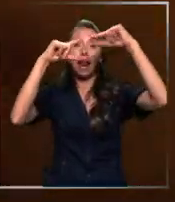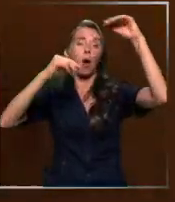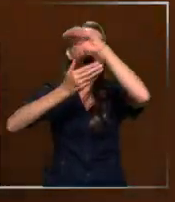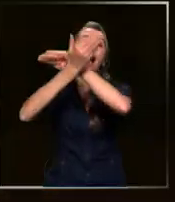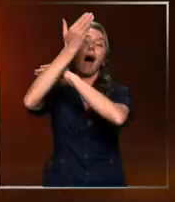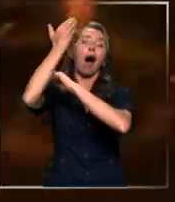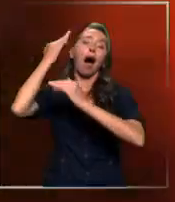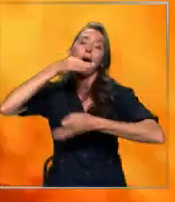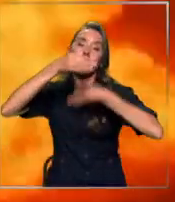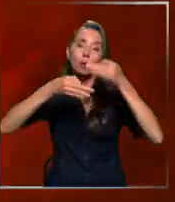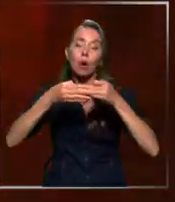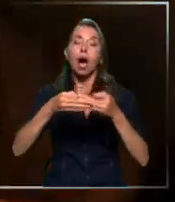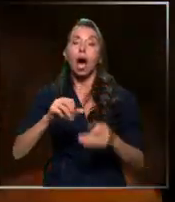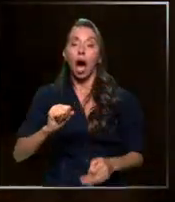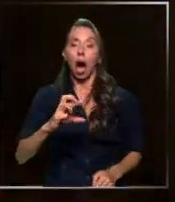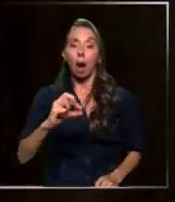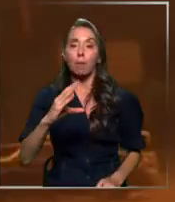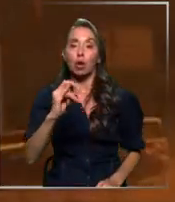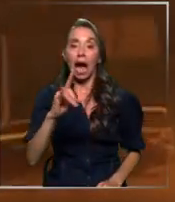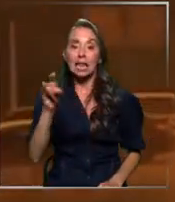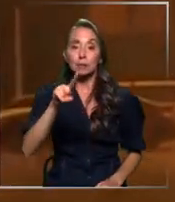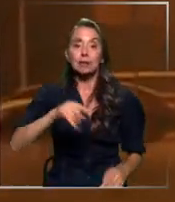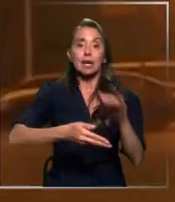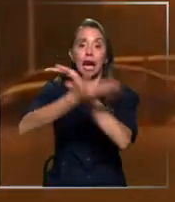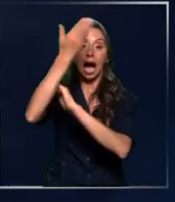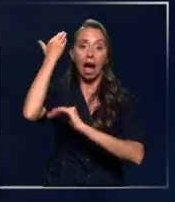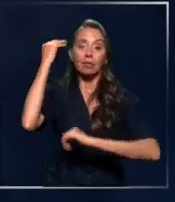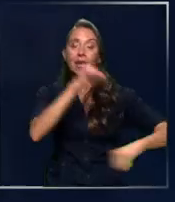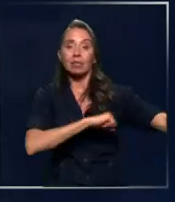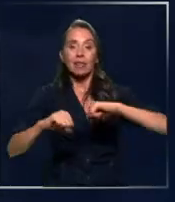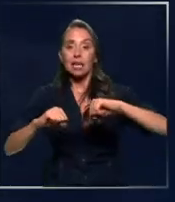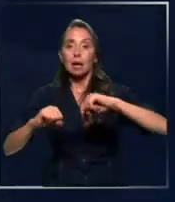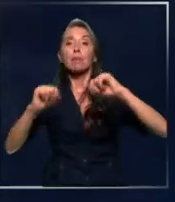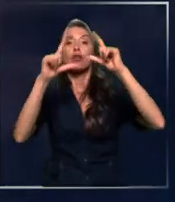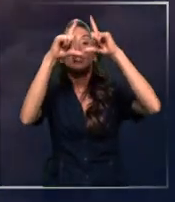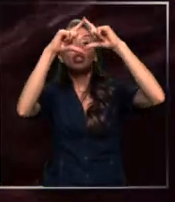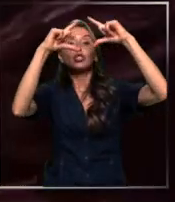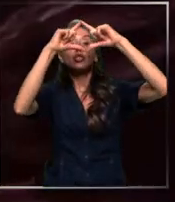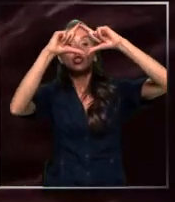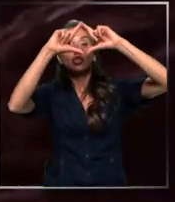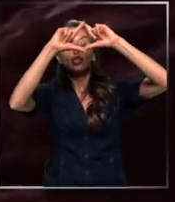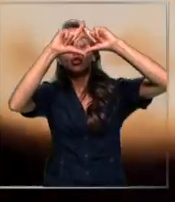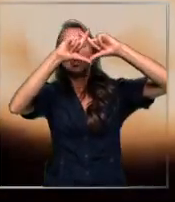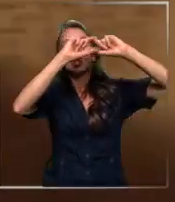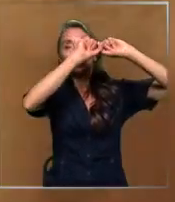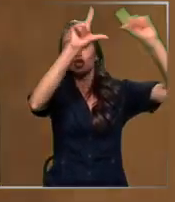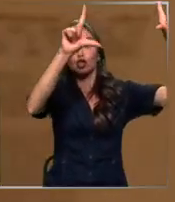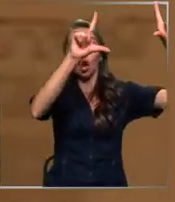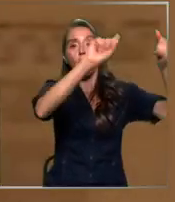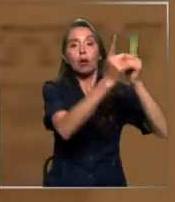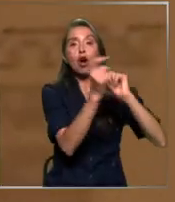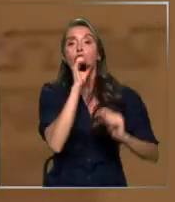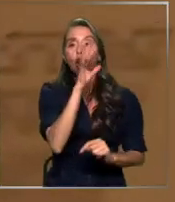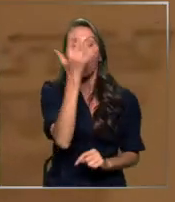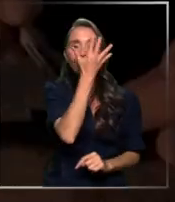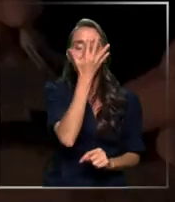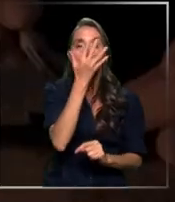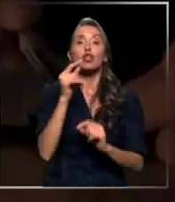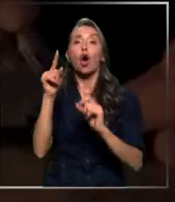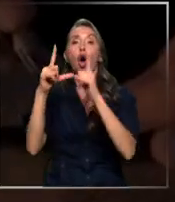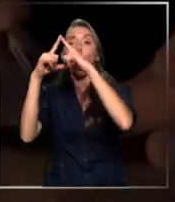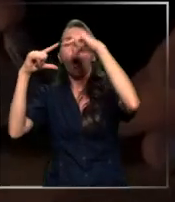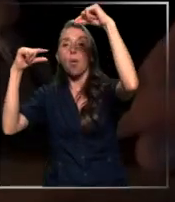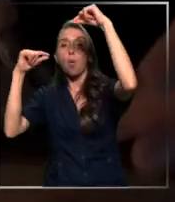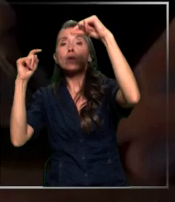Según el apocalipsis hubo un gran terremoto y el sol se volvió negro y la luna se volvió como sangre. Desde entonces